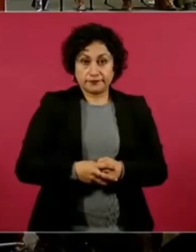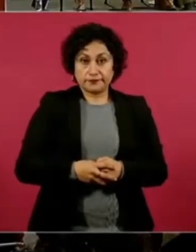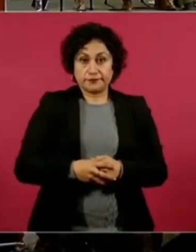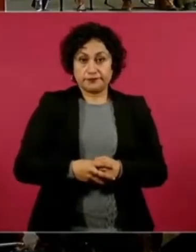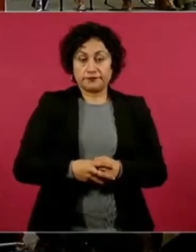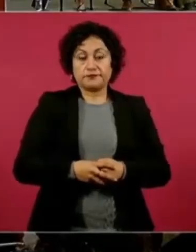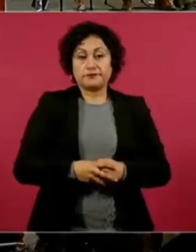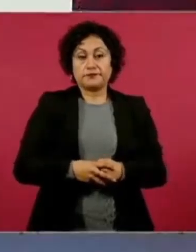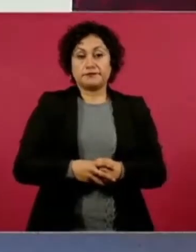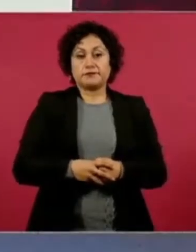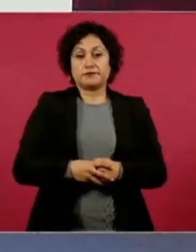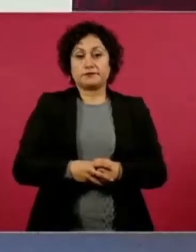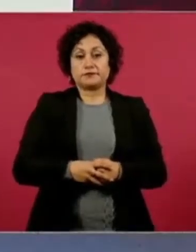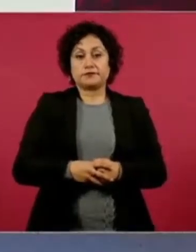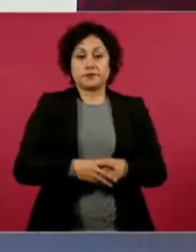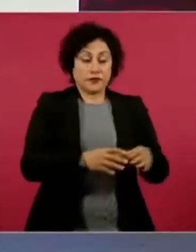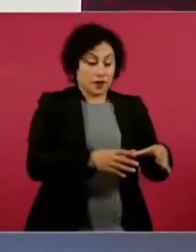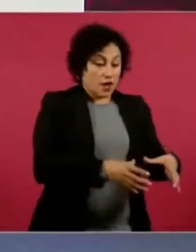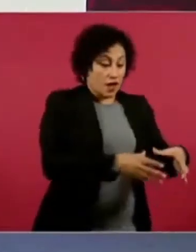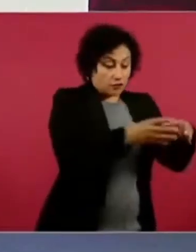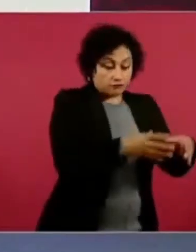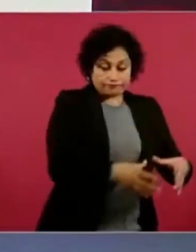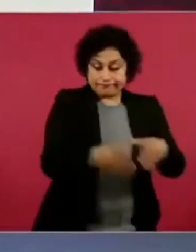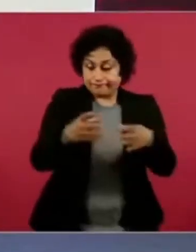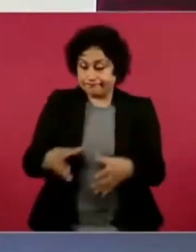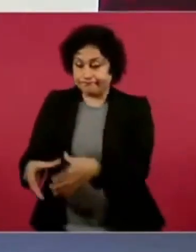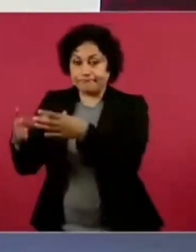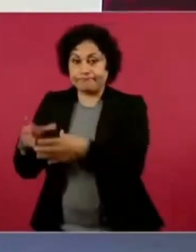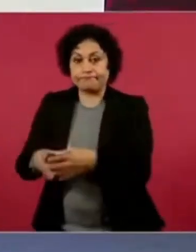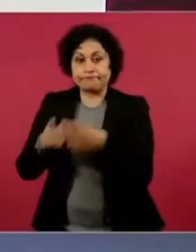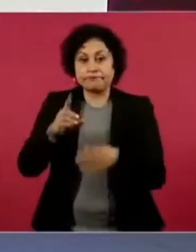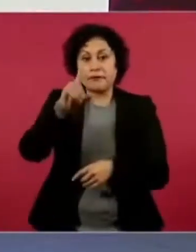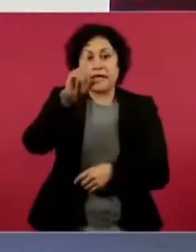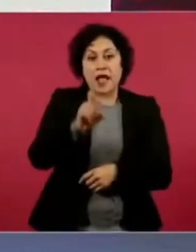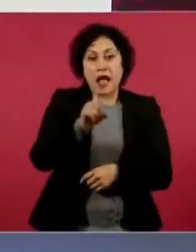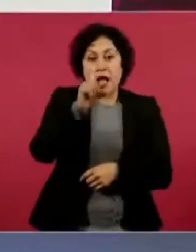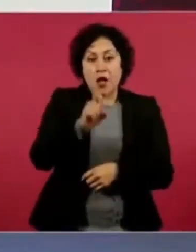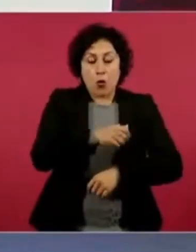Cisternas de agua, cisternas agua,